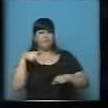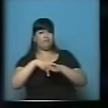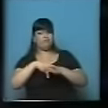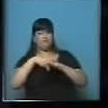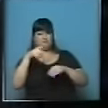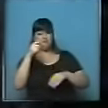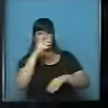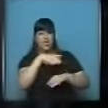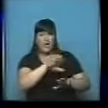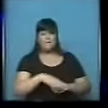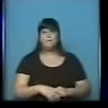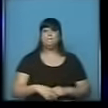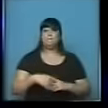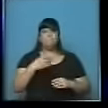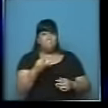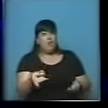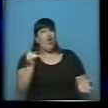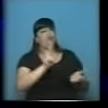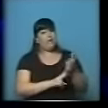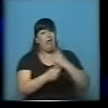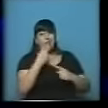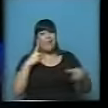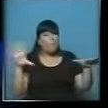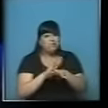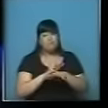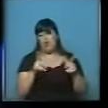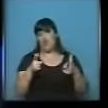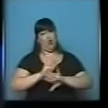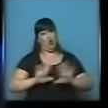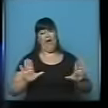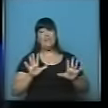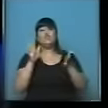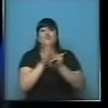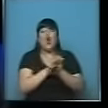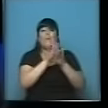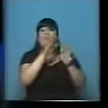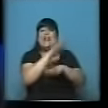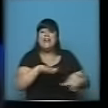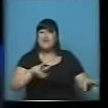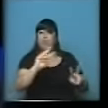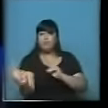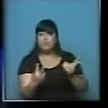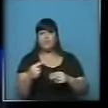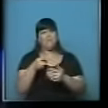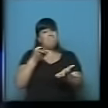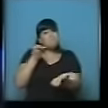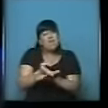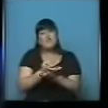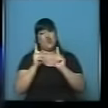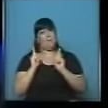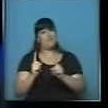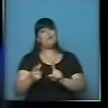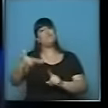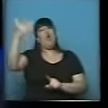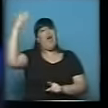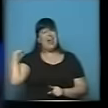Daniel Scioli, el minuto. Bueno, volvés a decir cosas inexactas. La mortalidad infantil en la ciudad en mi periodo es la misma que teníamos